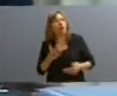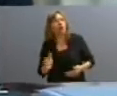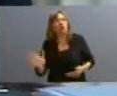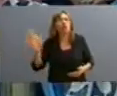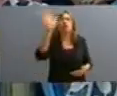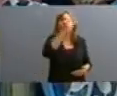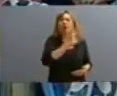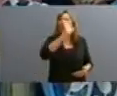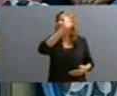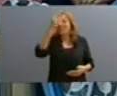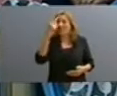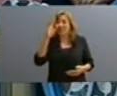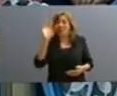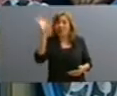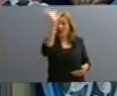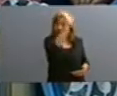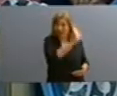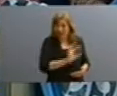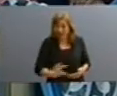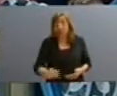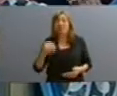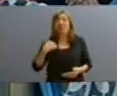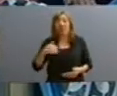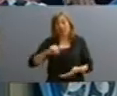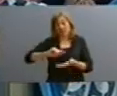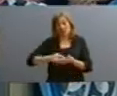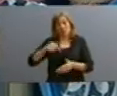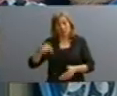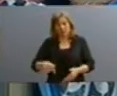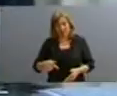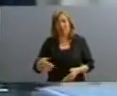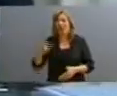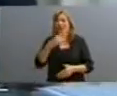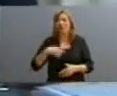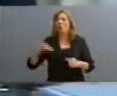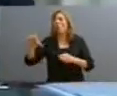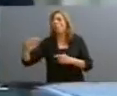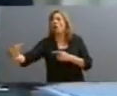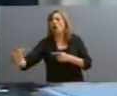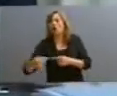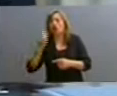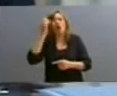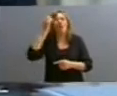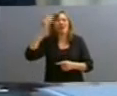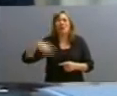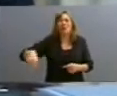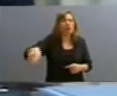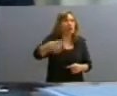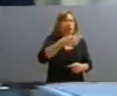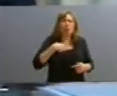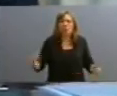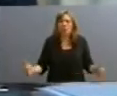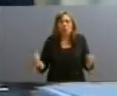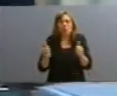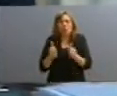argentinas, de las 24 jurisdicciones, de la Ciudad de Buenos Aires, desde la oposición, del oficialismo, de todos los argentinos.